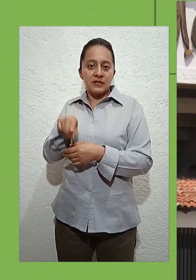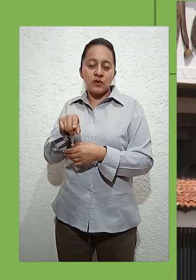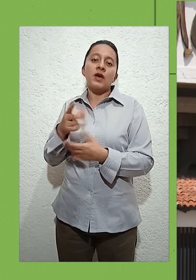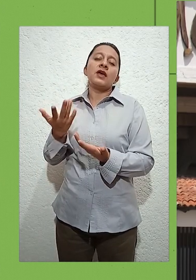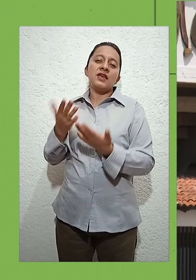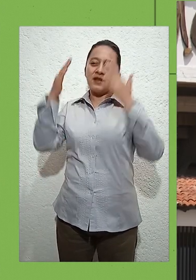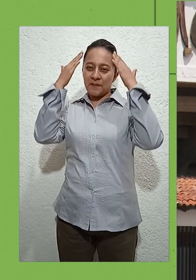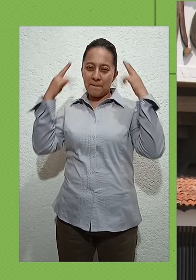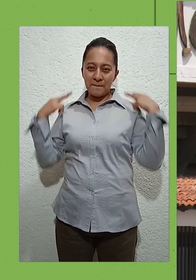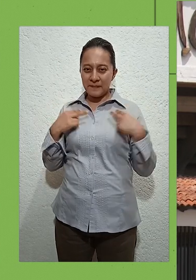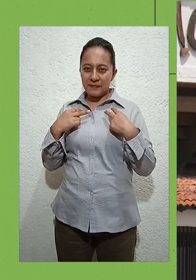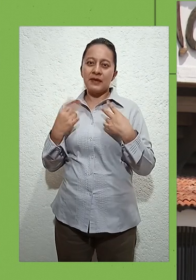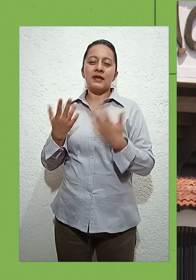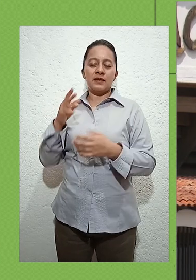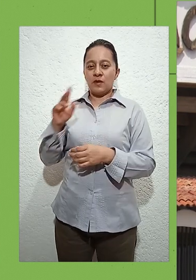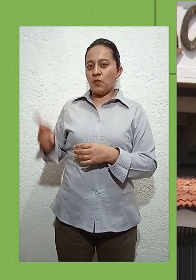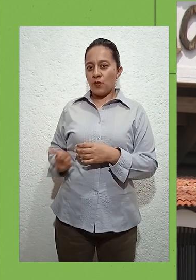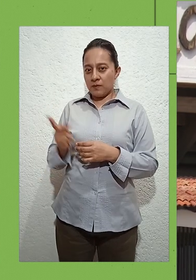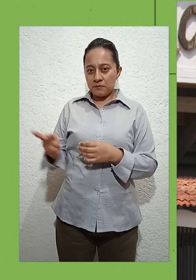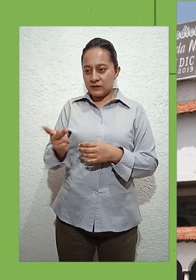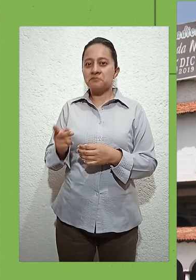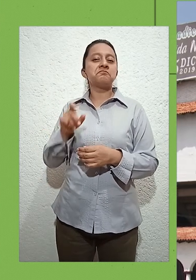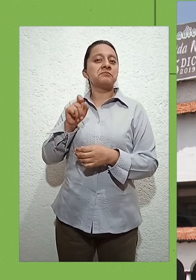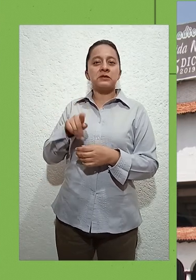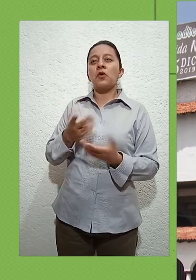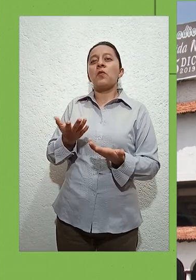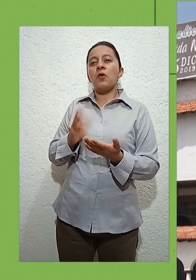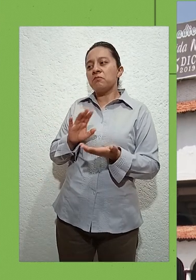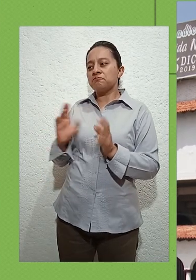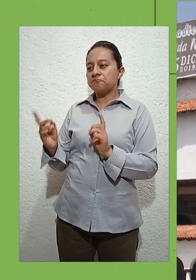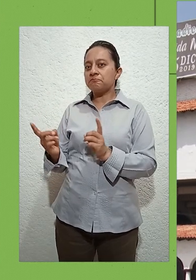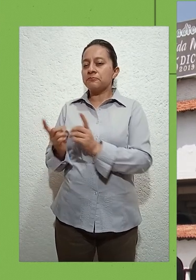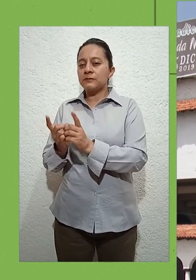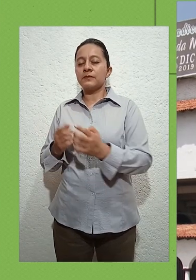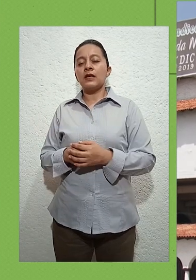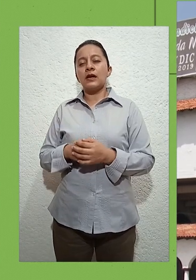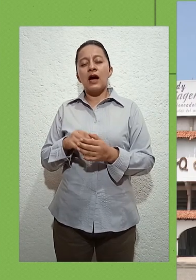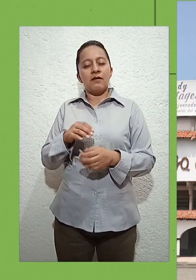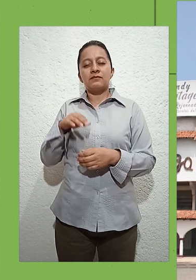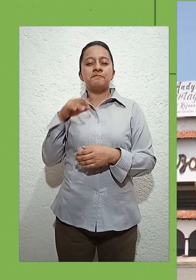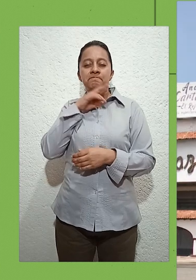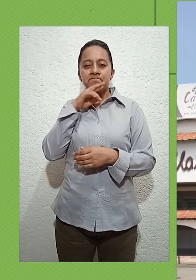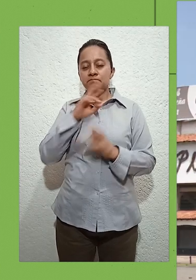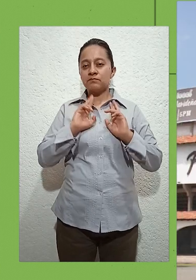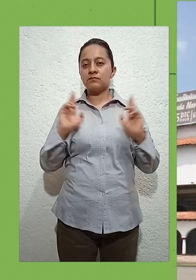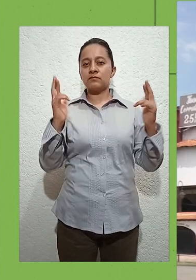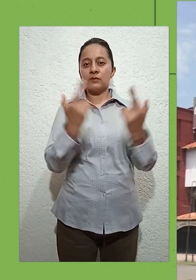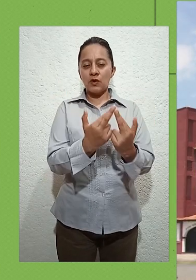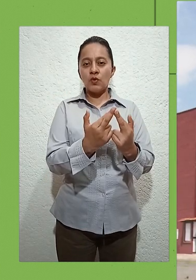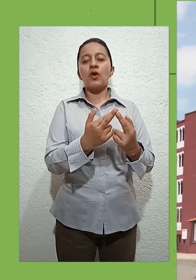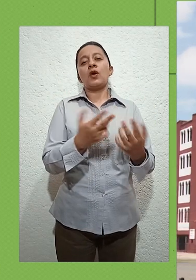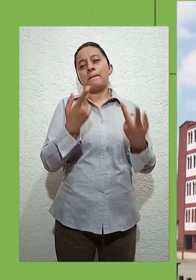Comentó que en un par de semanas se reunirá con los cronistas, en particular con la de corregidora y con el cronista del estado, para ir